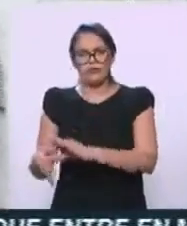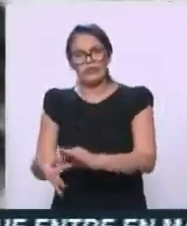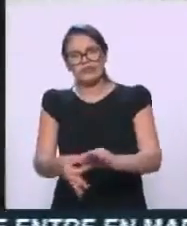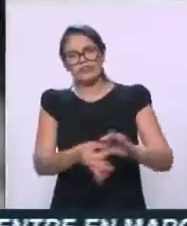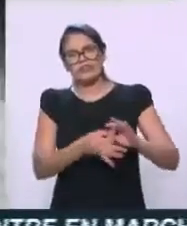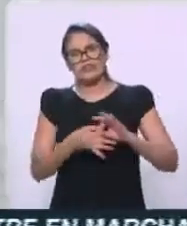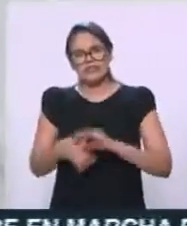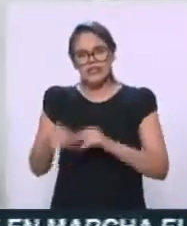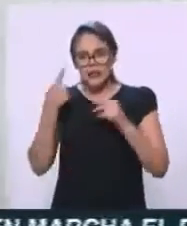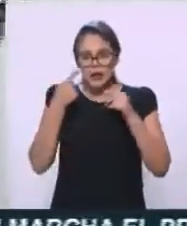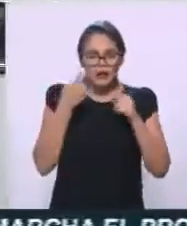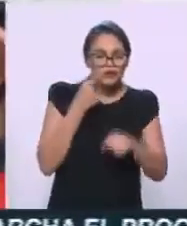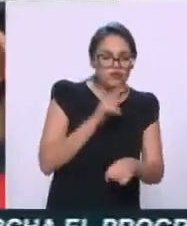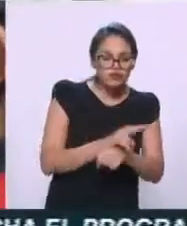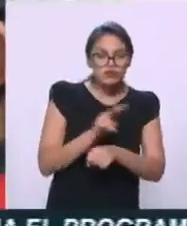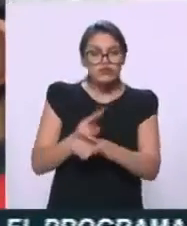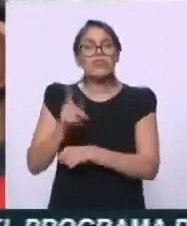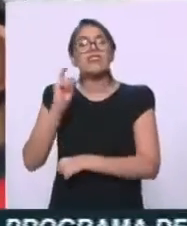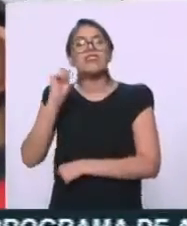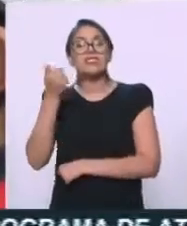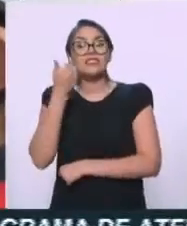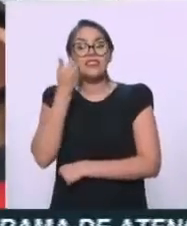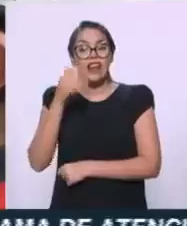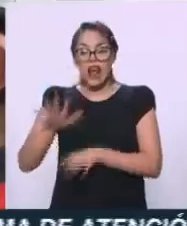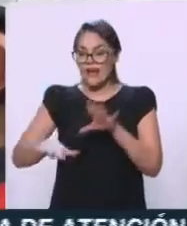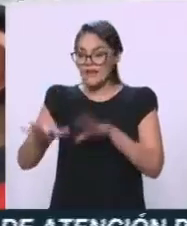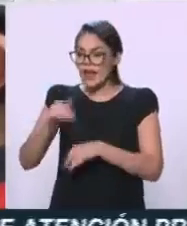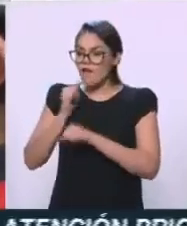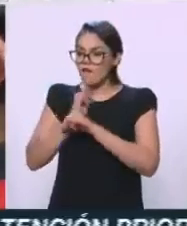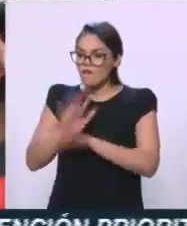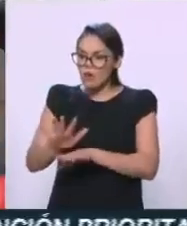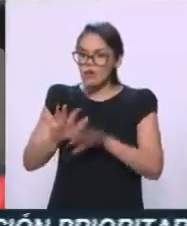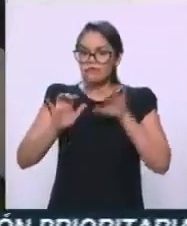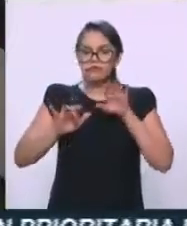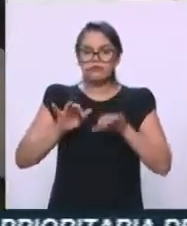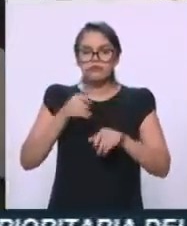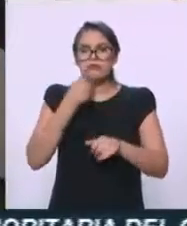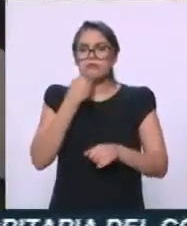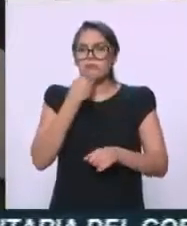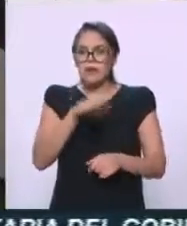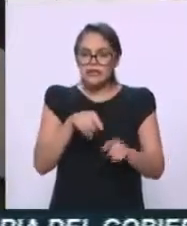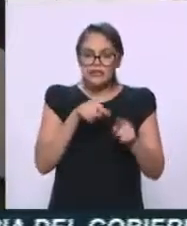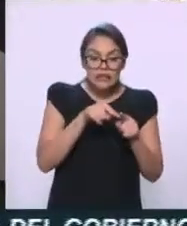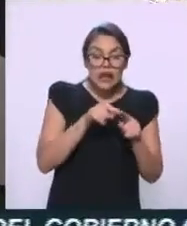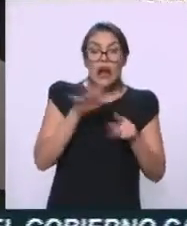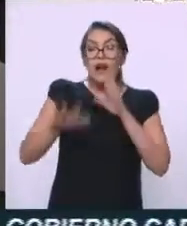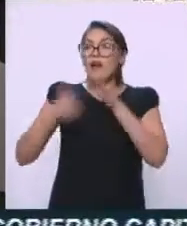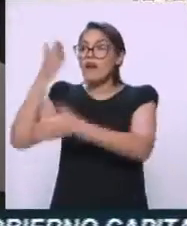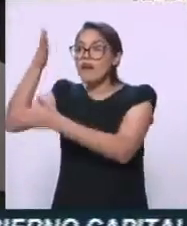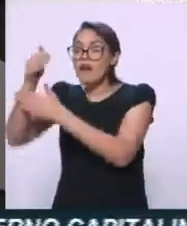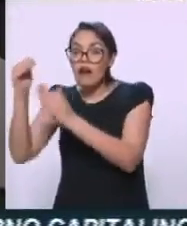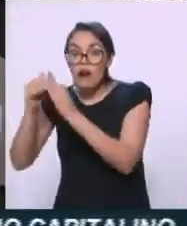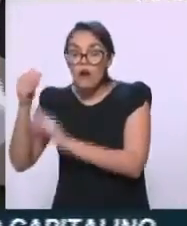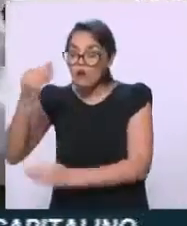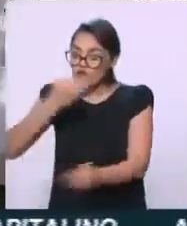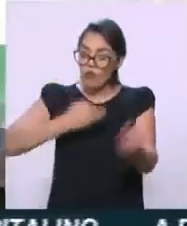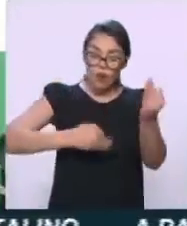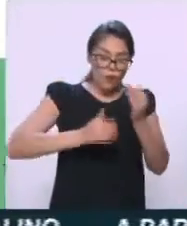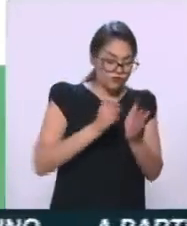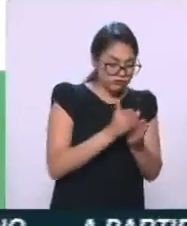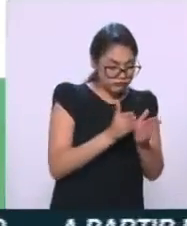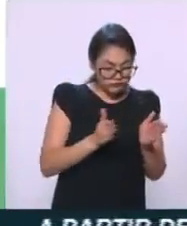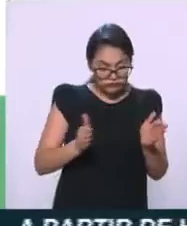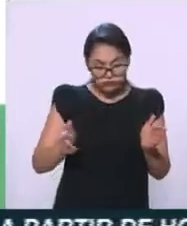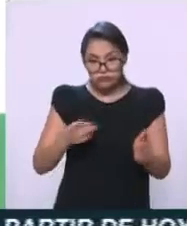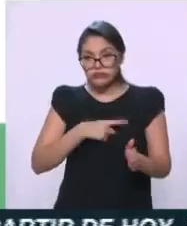Innovación Pública. El objetivo es que con base en la información recabada desde el tamizaje hasta la visita de los brigadistas, se tomen decisiones